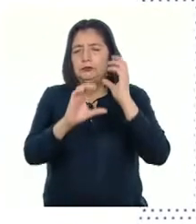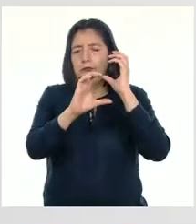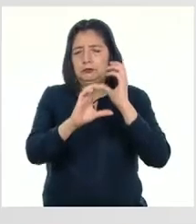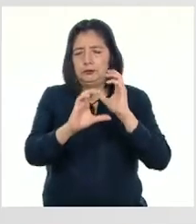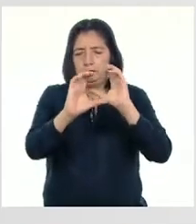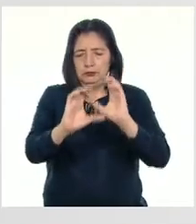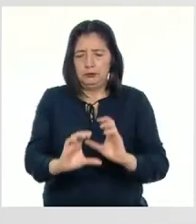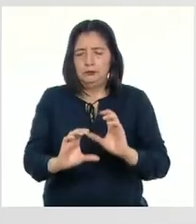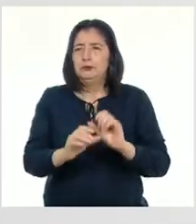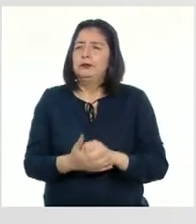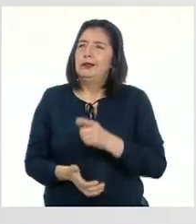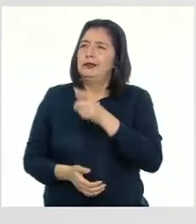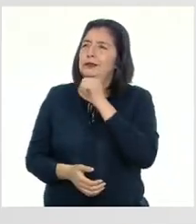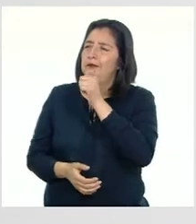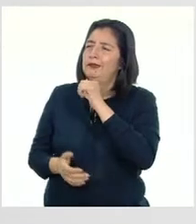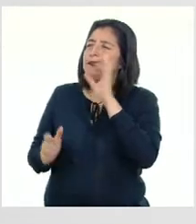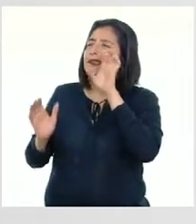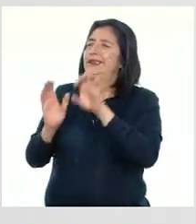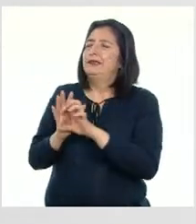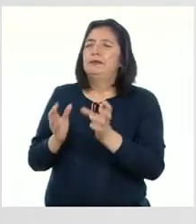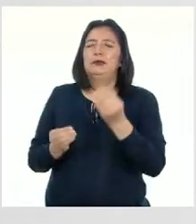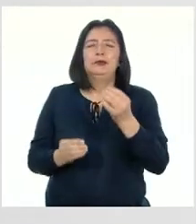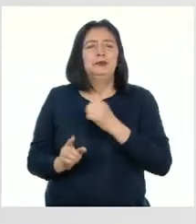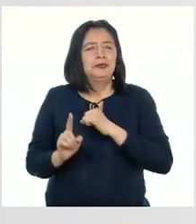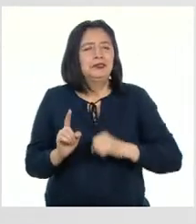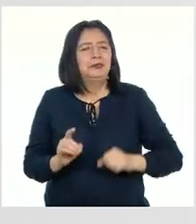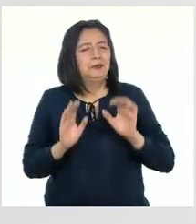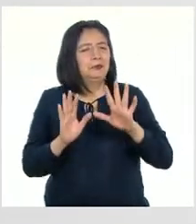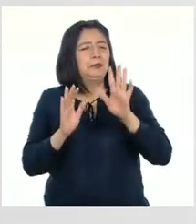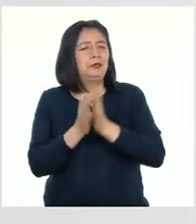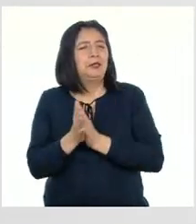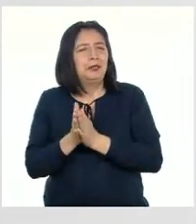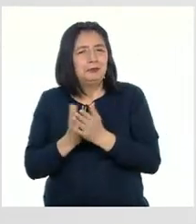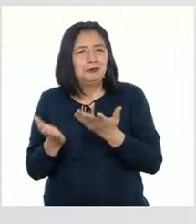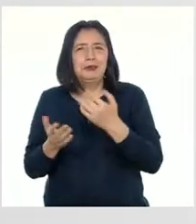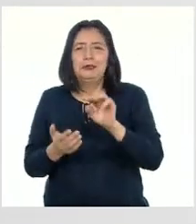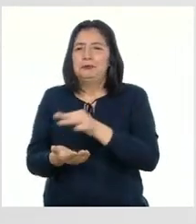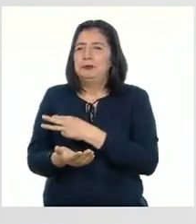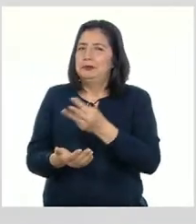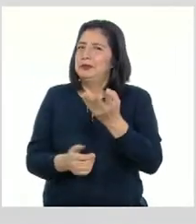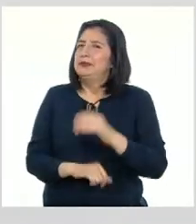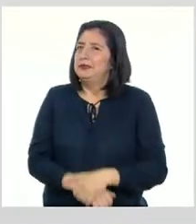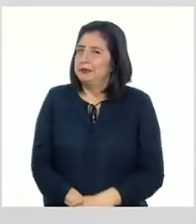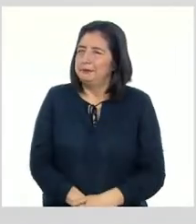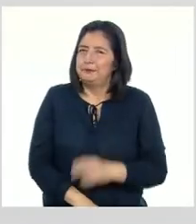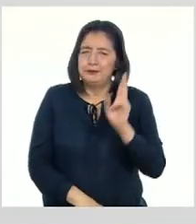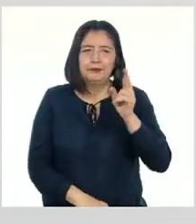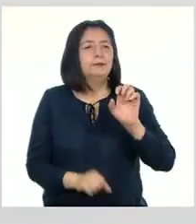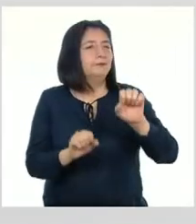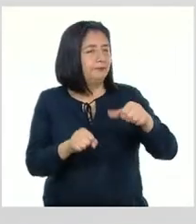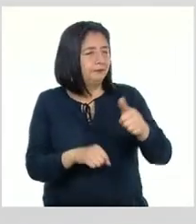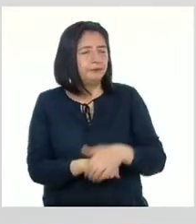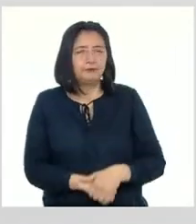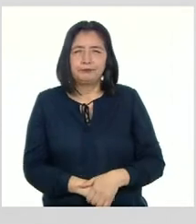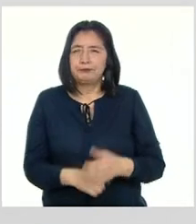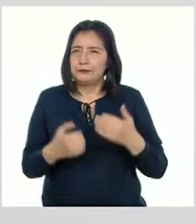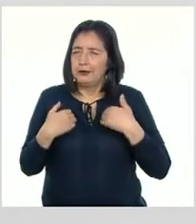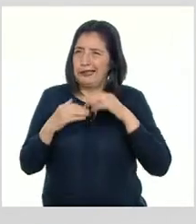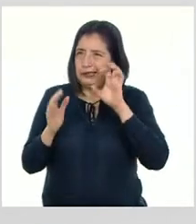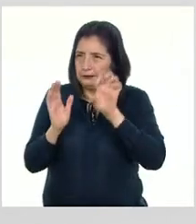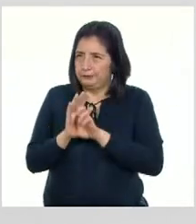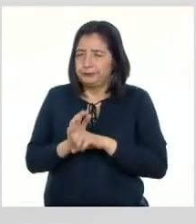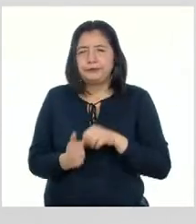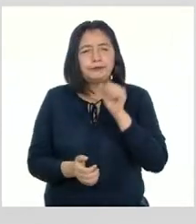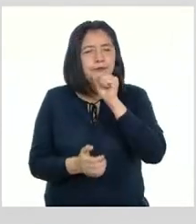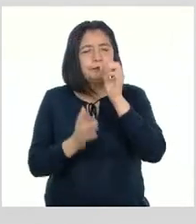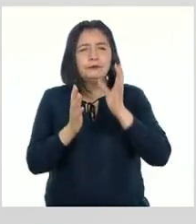anda Nos falta ejemplos de cómo el Señor de los Milagros ha inspirado en la música, profesora Bien, tenemos por ejemplo